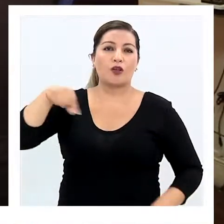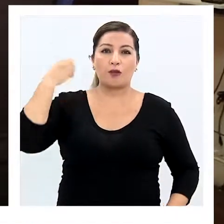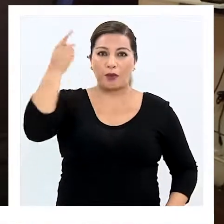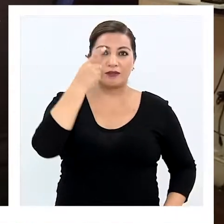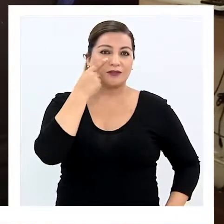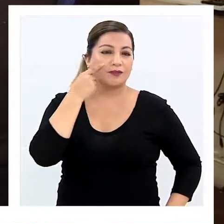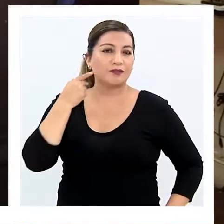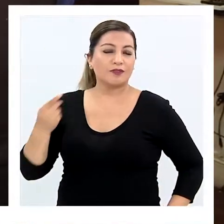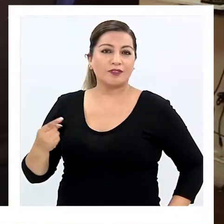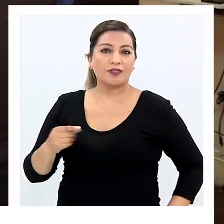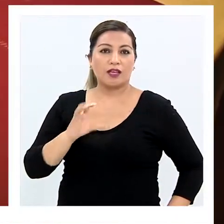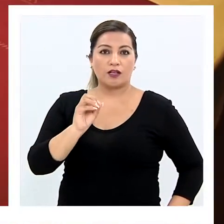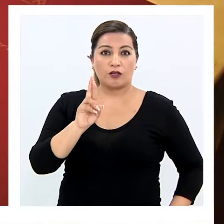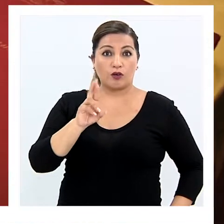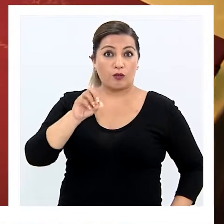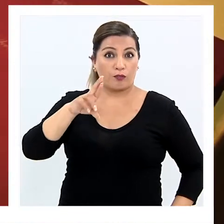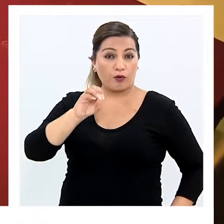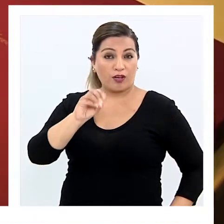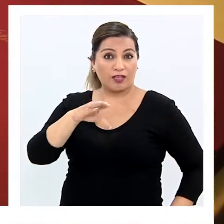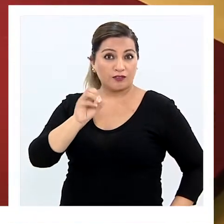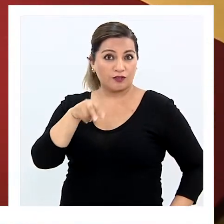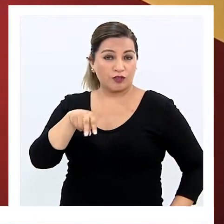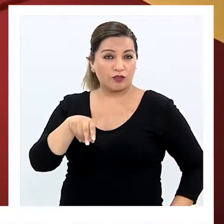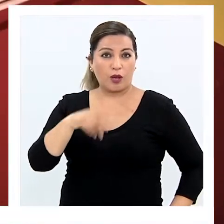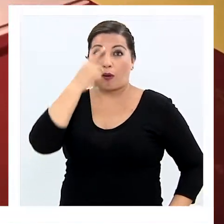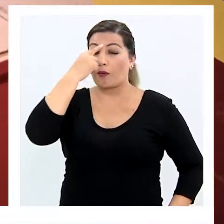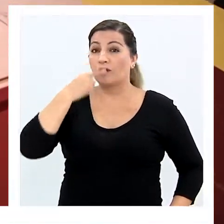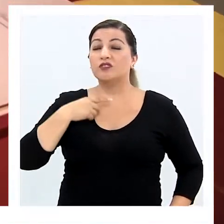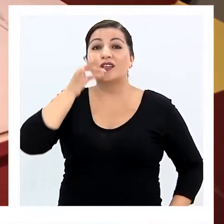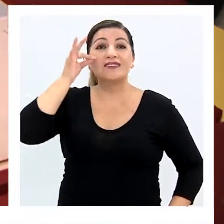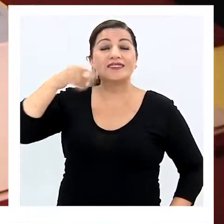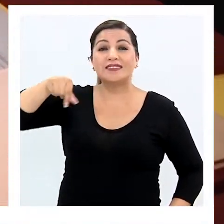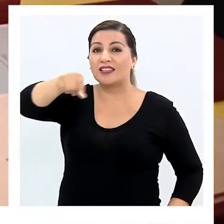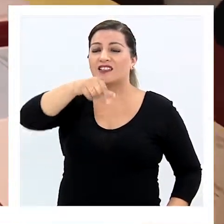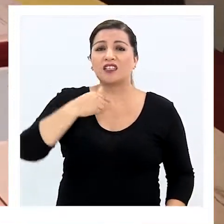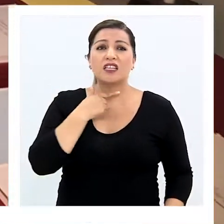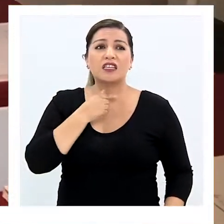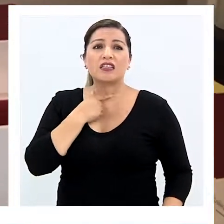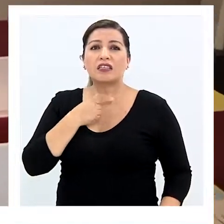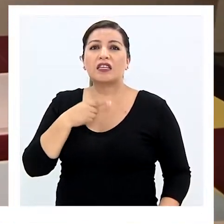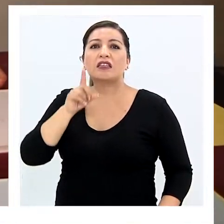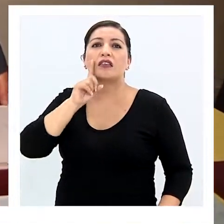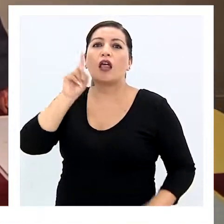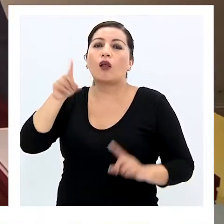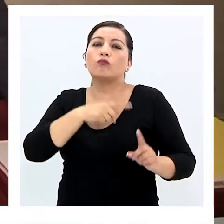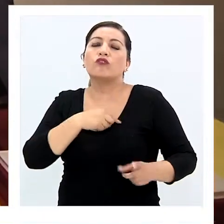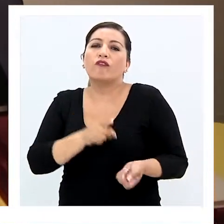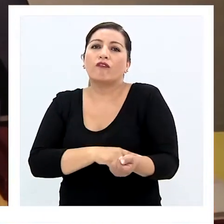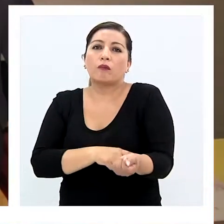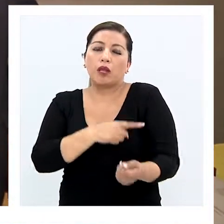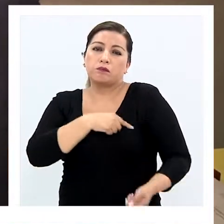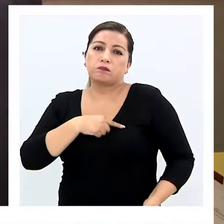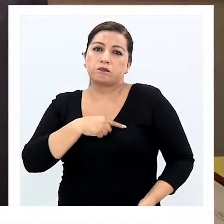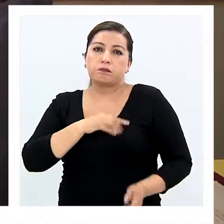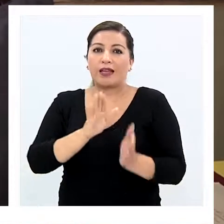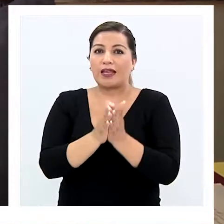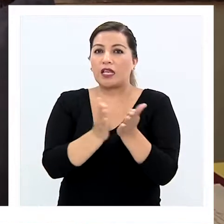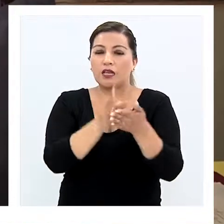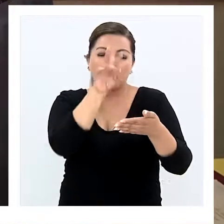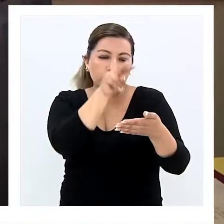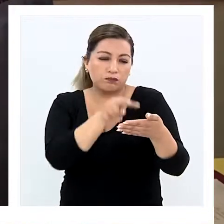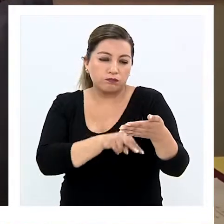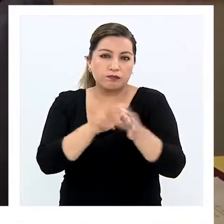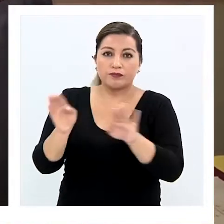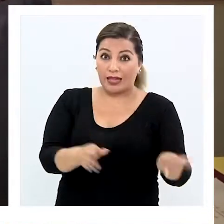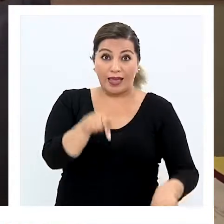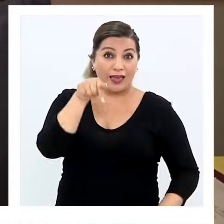próximos días en la Corporación Museo del Salite para quienes quieran buscar algún nombre de familiar o el propio dentro de los registros.